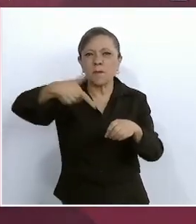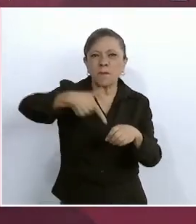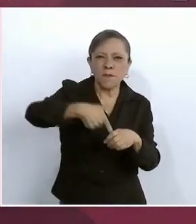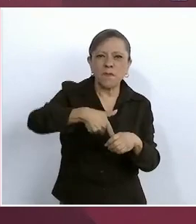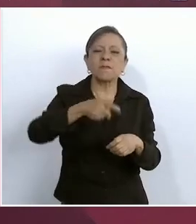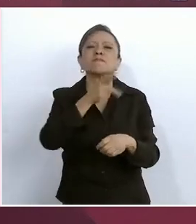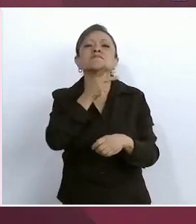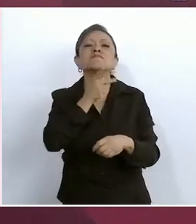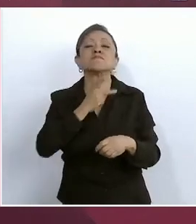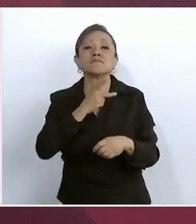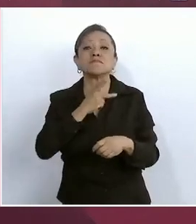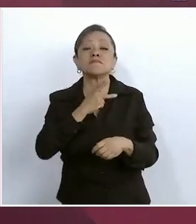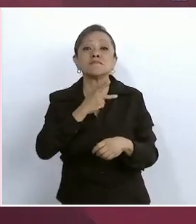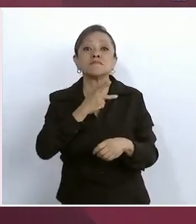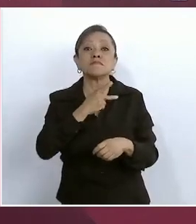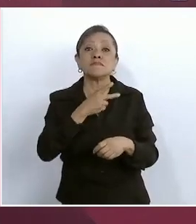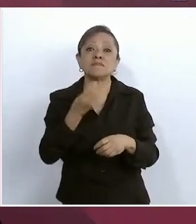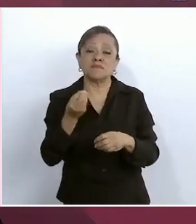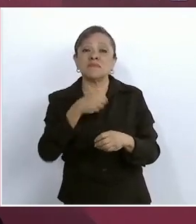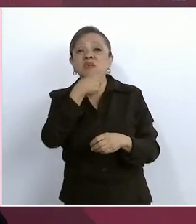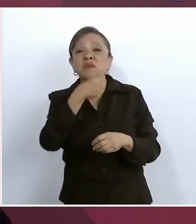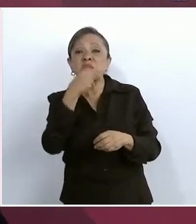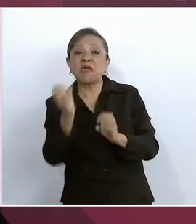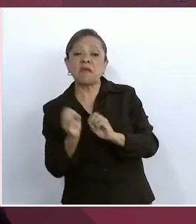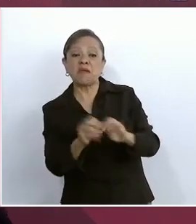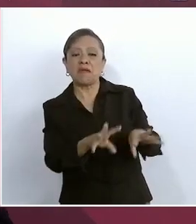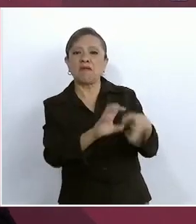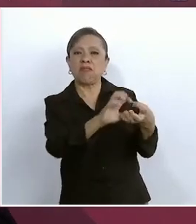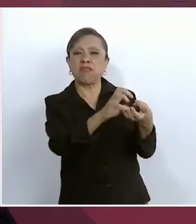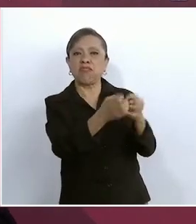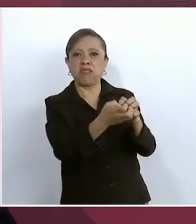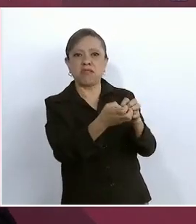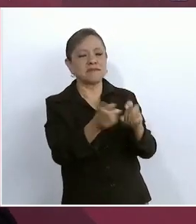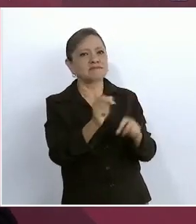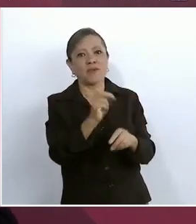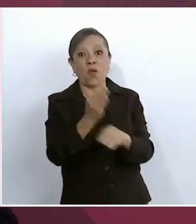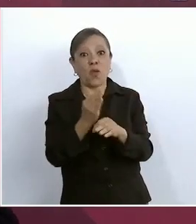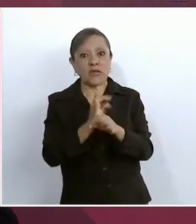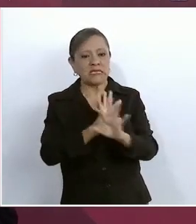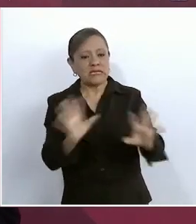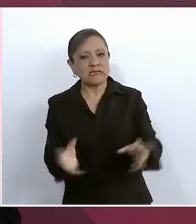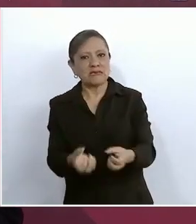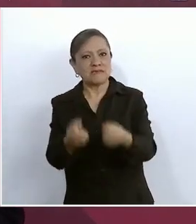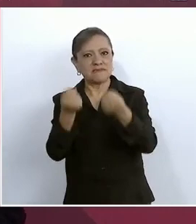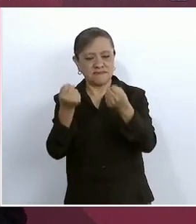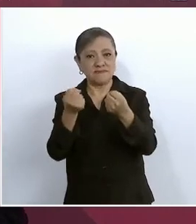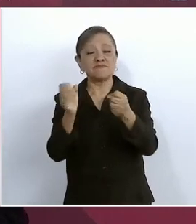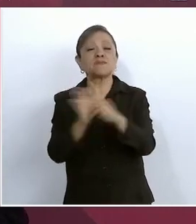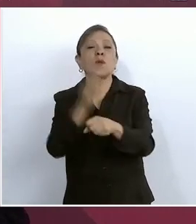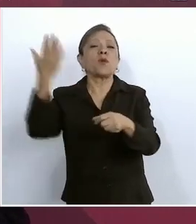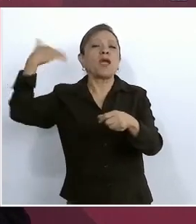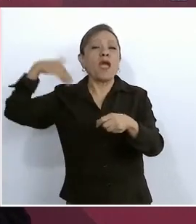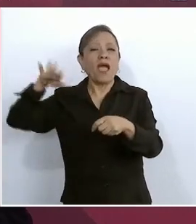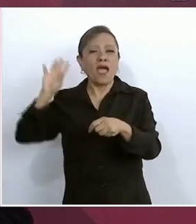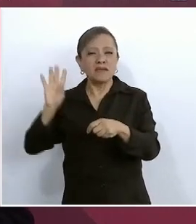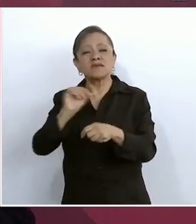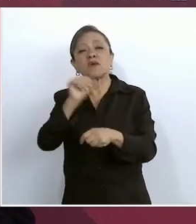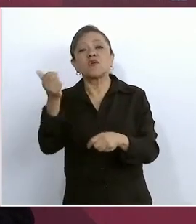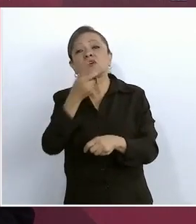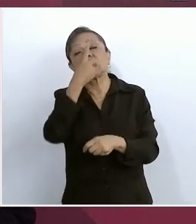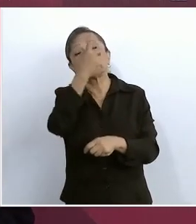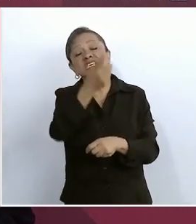vender petróleo crudo y comprar gasolinas, es como si vendiéramos naranja